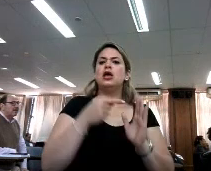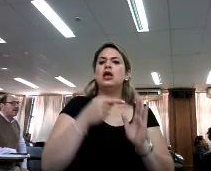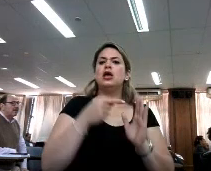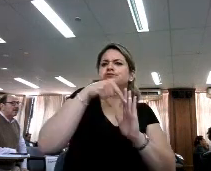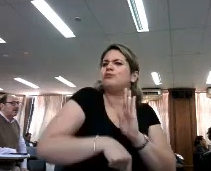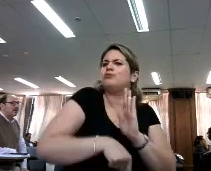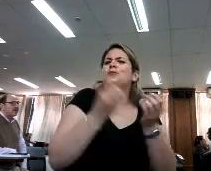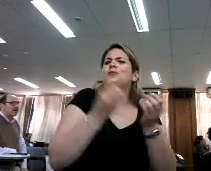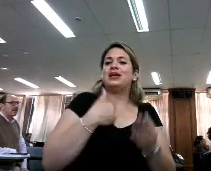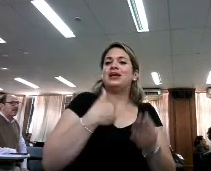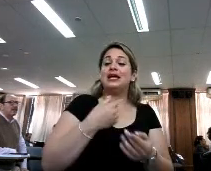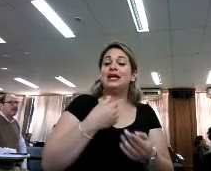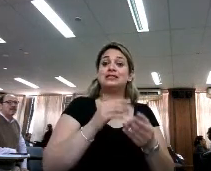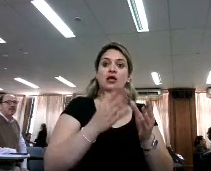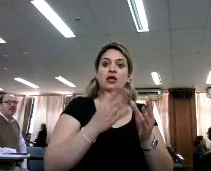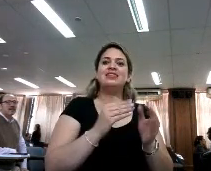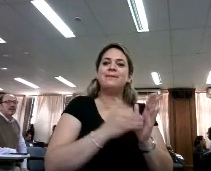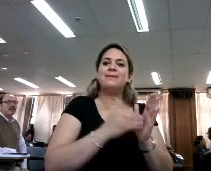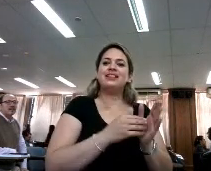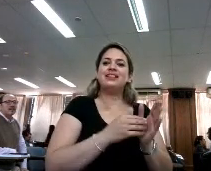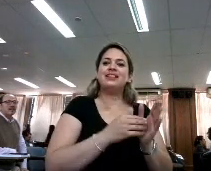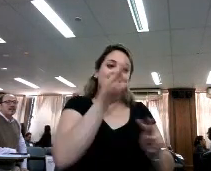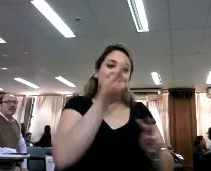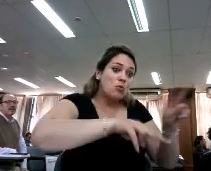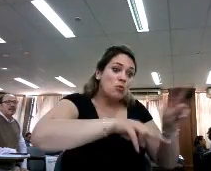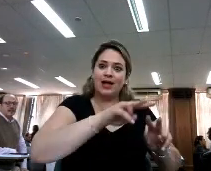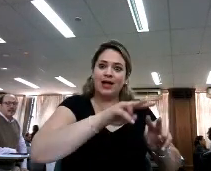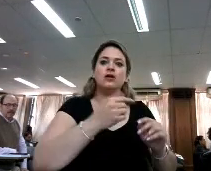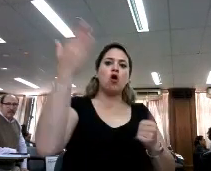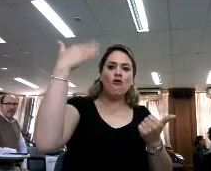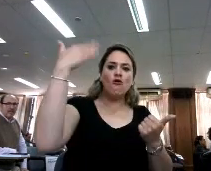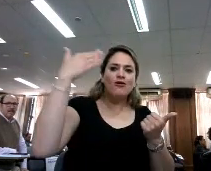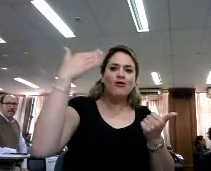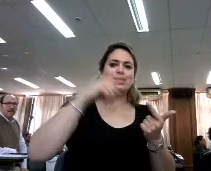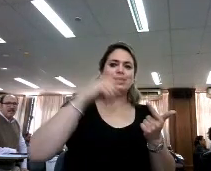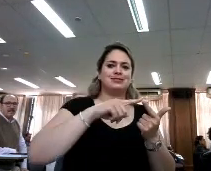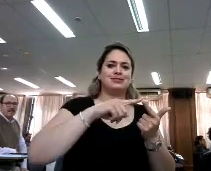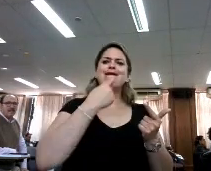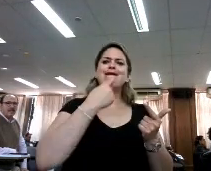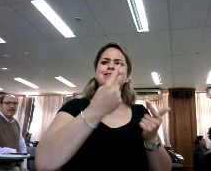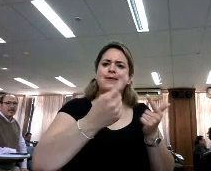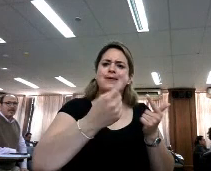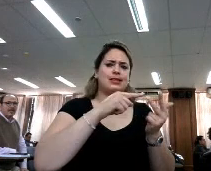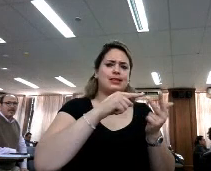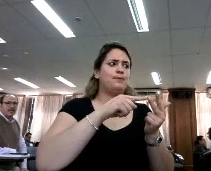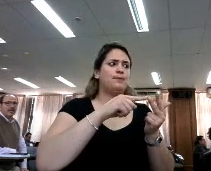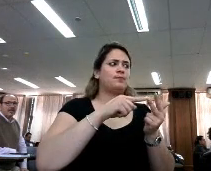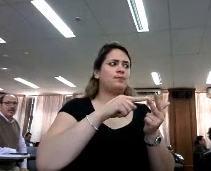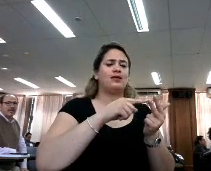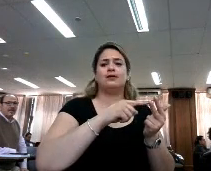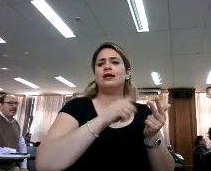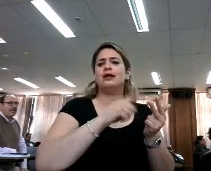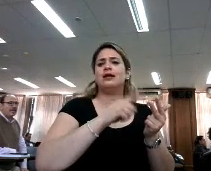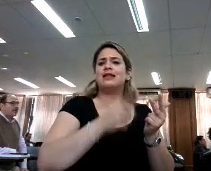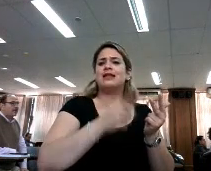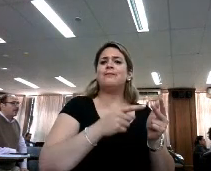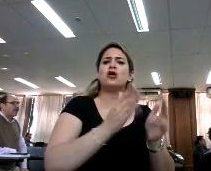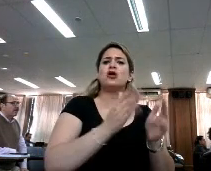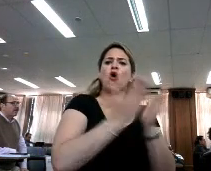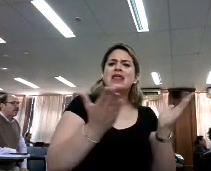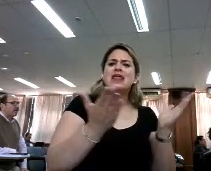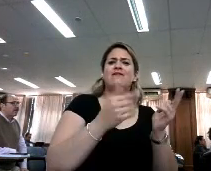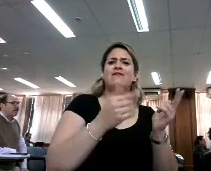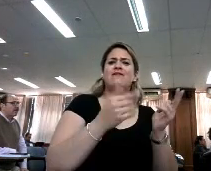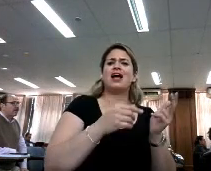cantidad de tipos de fuentes. Contamos con conferencias, contamos con entrevistas, contamos con correspondencia, con libros, con